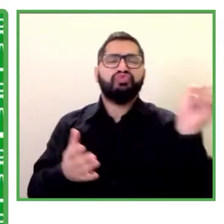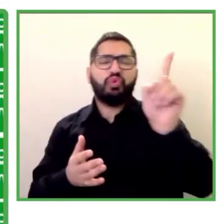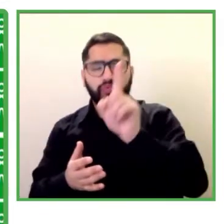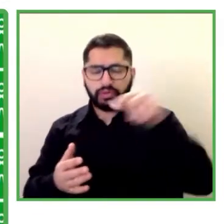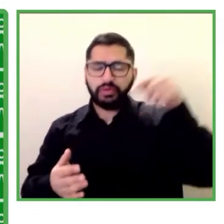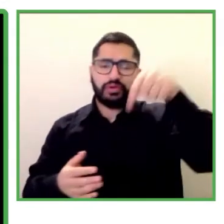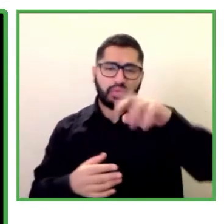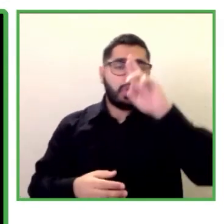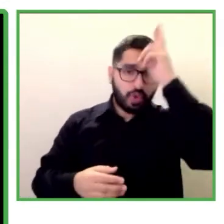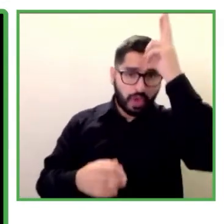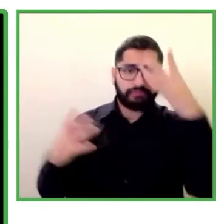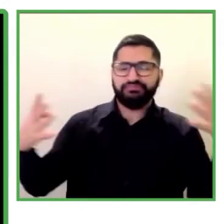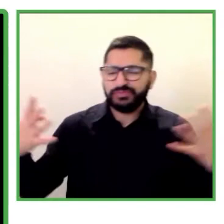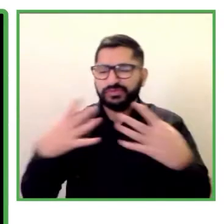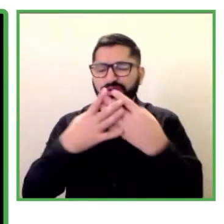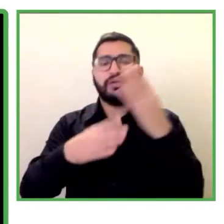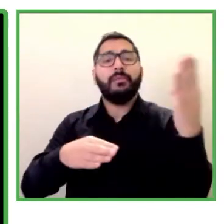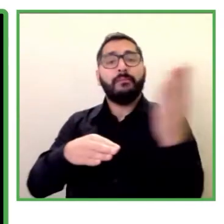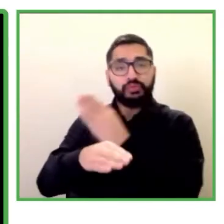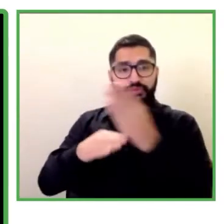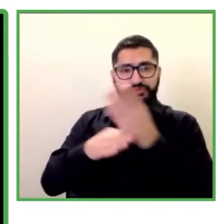así presentábamos este evento.